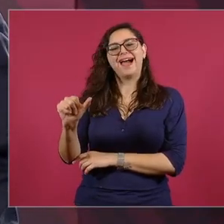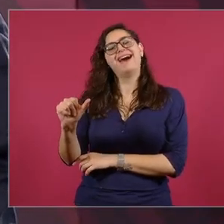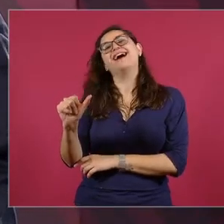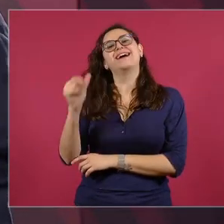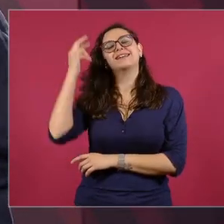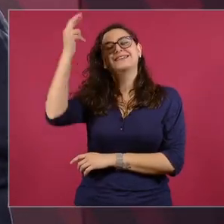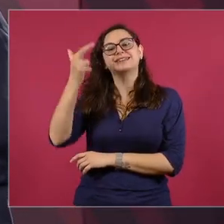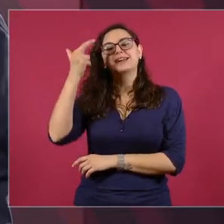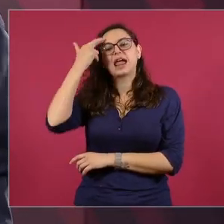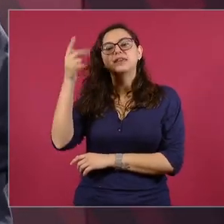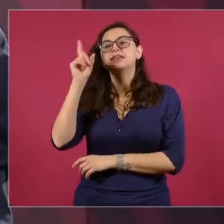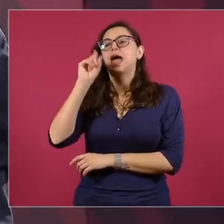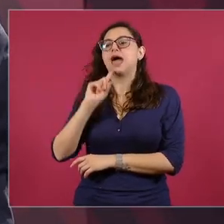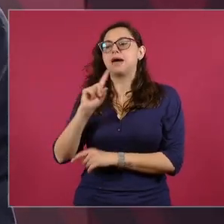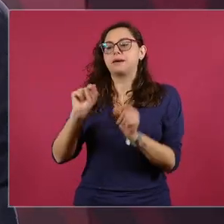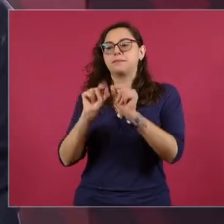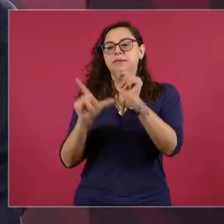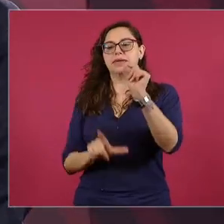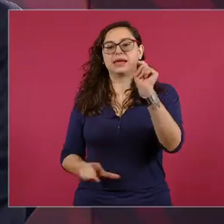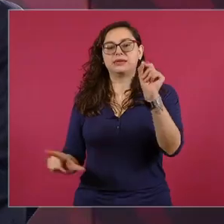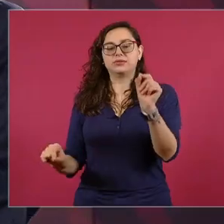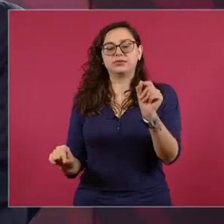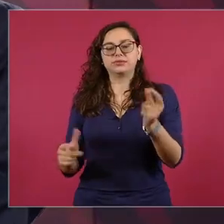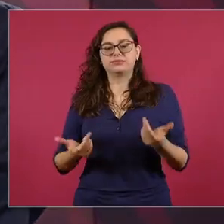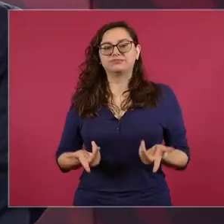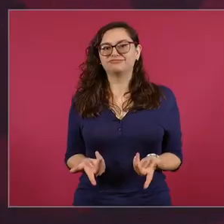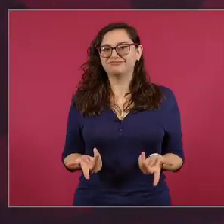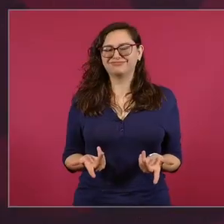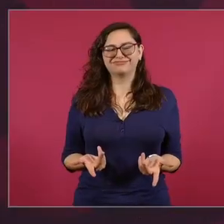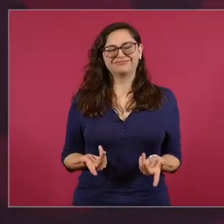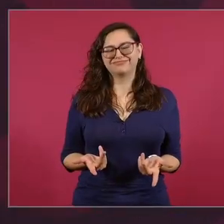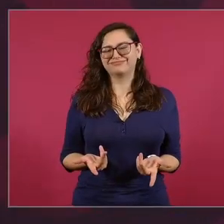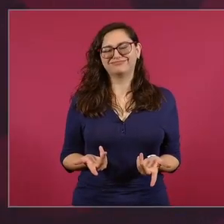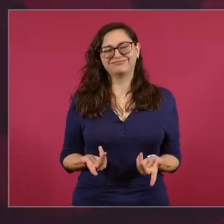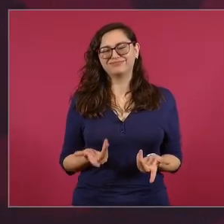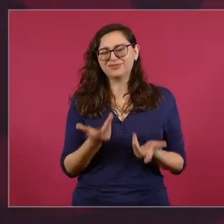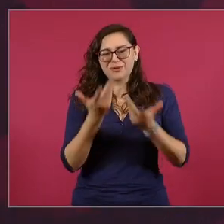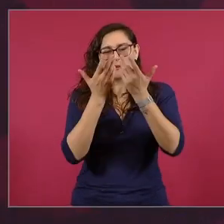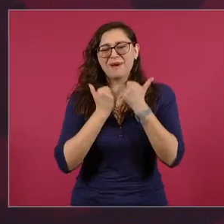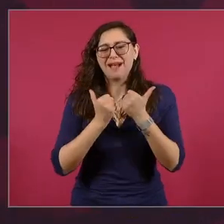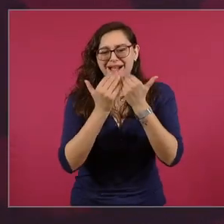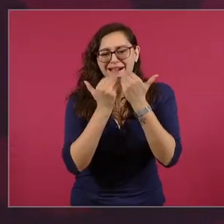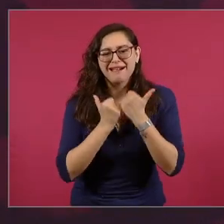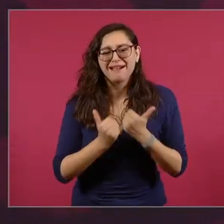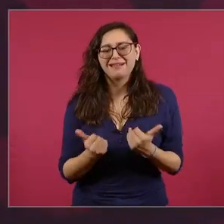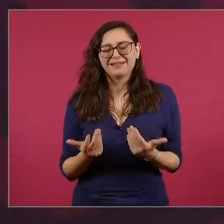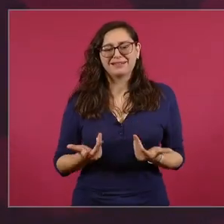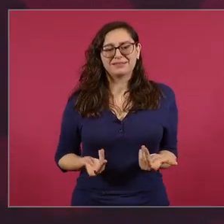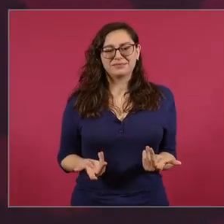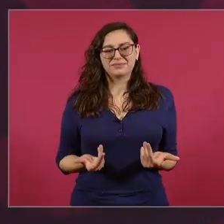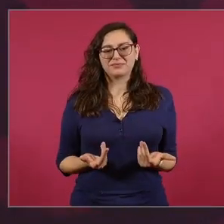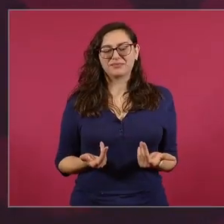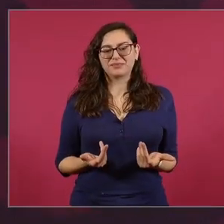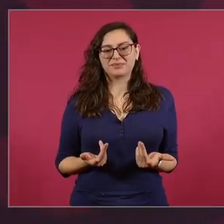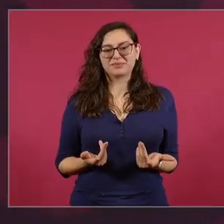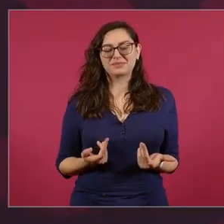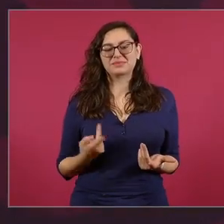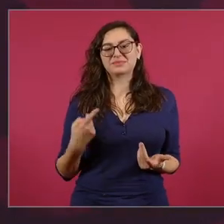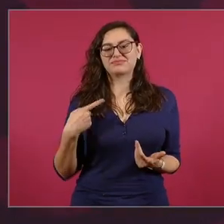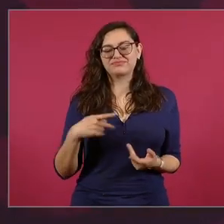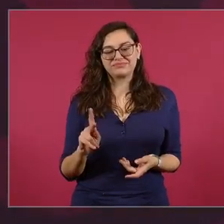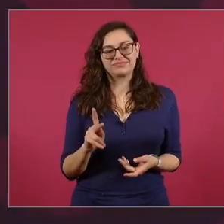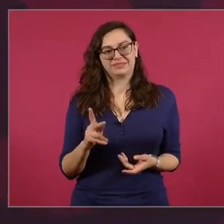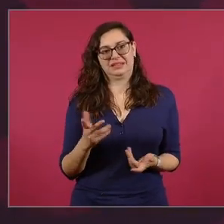no, no, no, pero más afamados